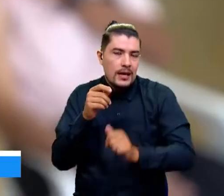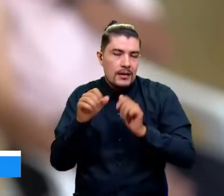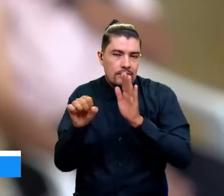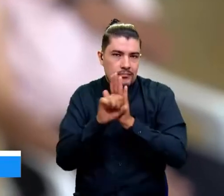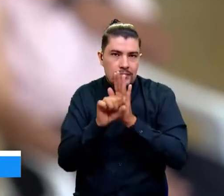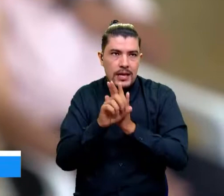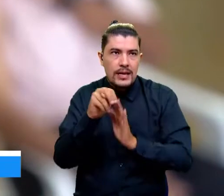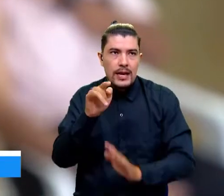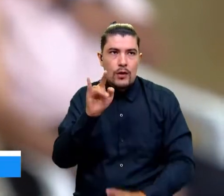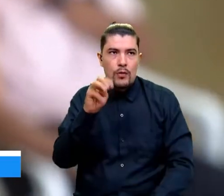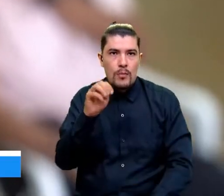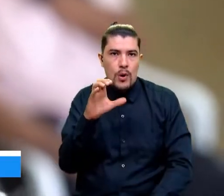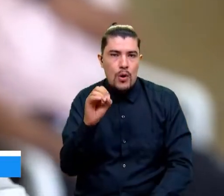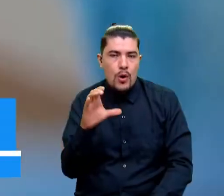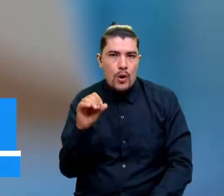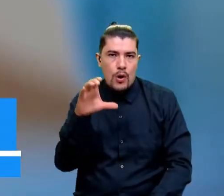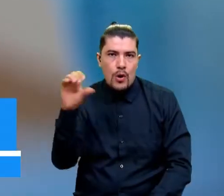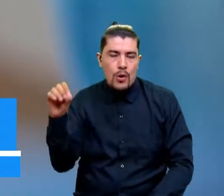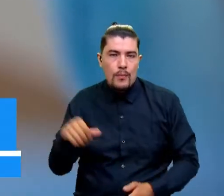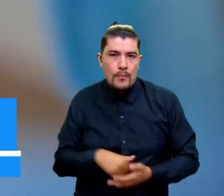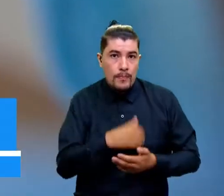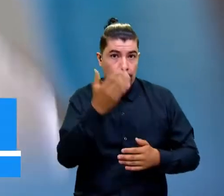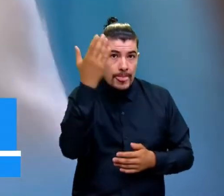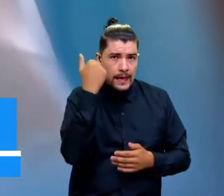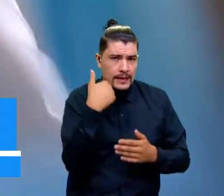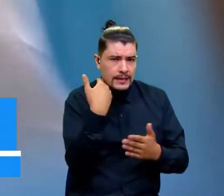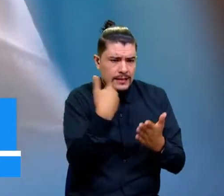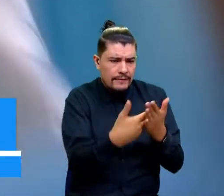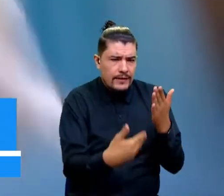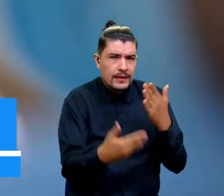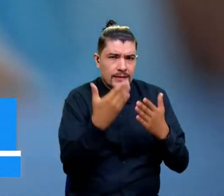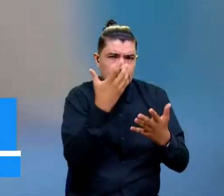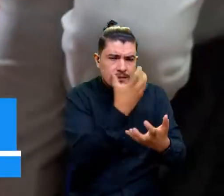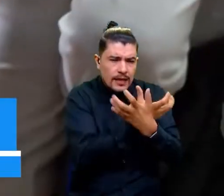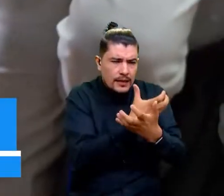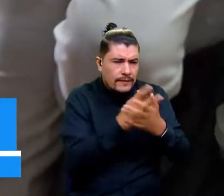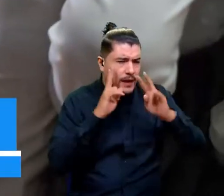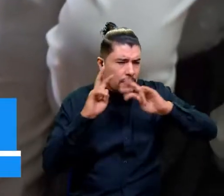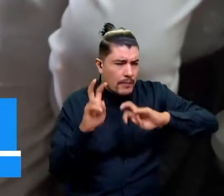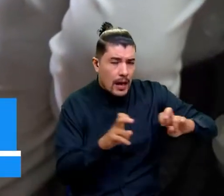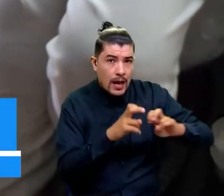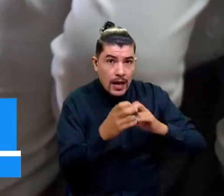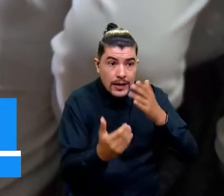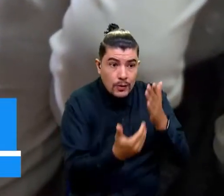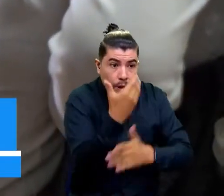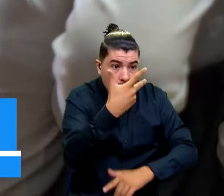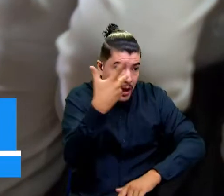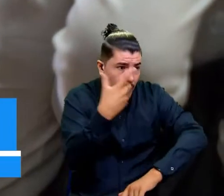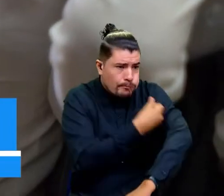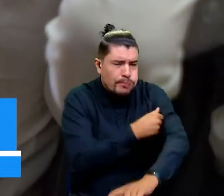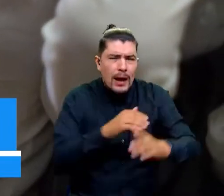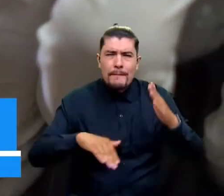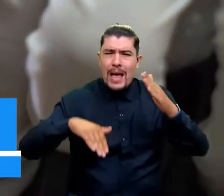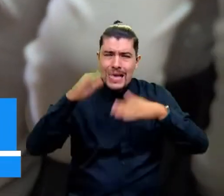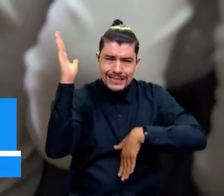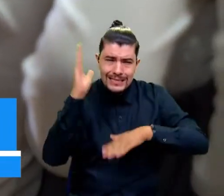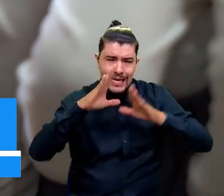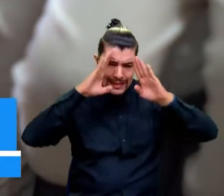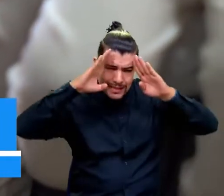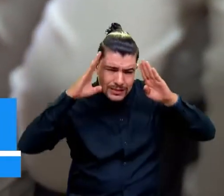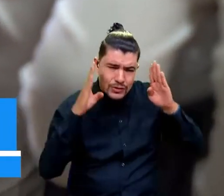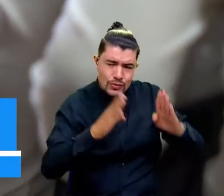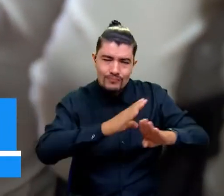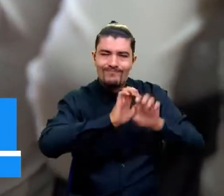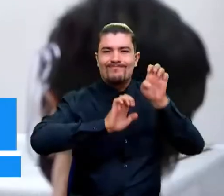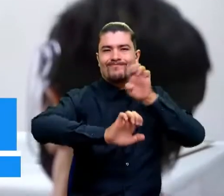El cambio de vacunas se da por la evidencia científica presentada, que según este comité muestra que el nuevo biológico tiene un mayor espectro de cobertura